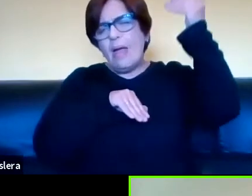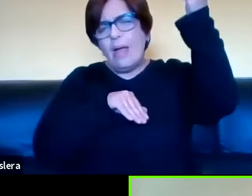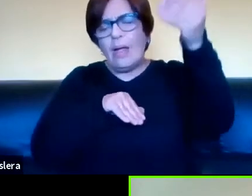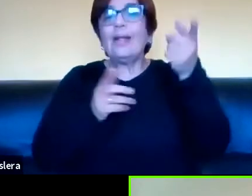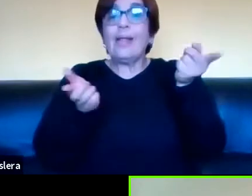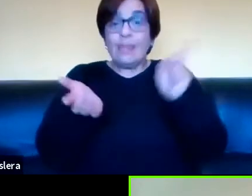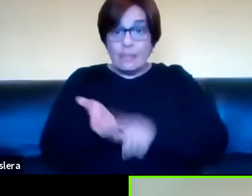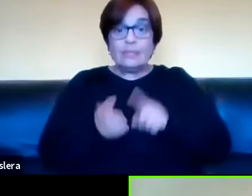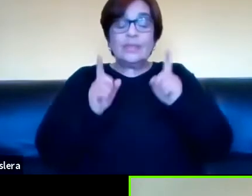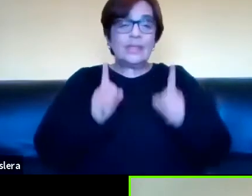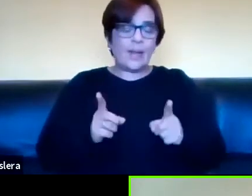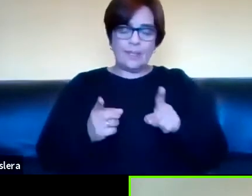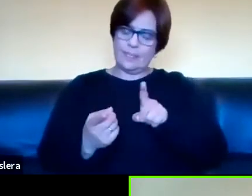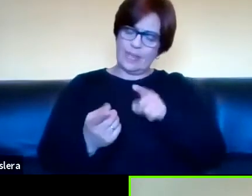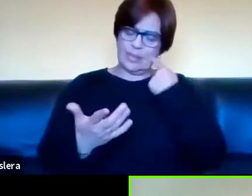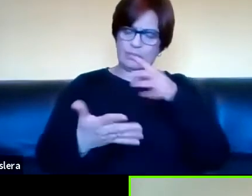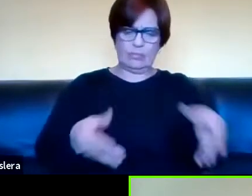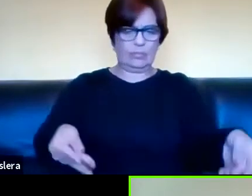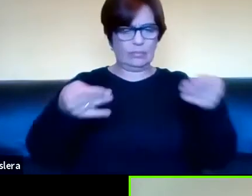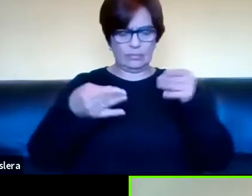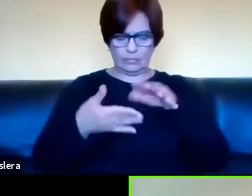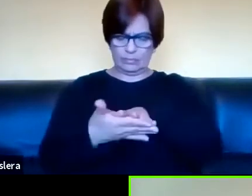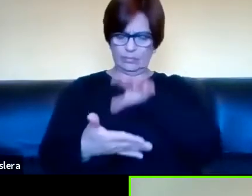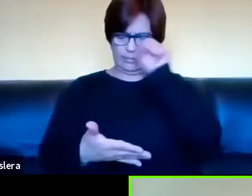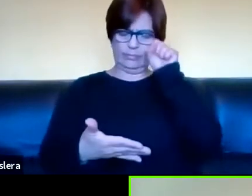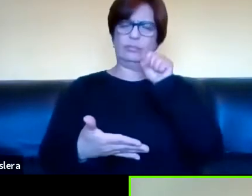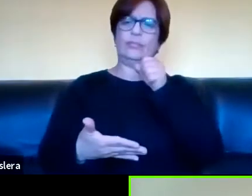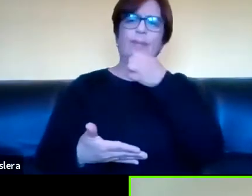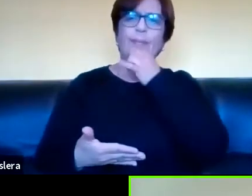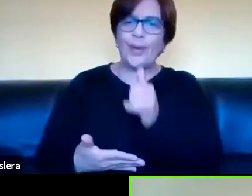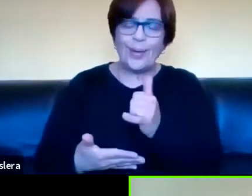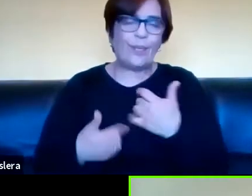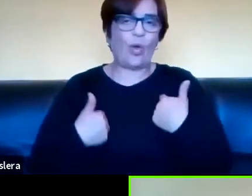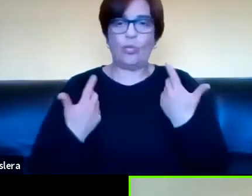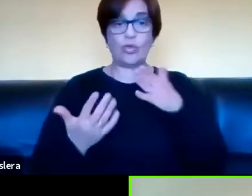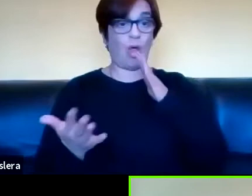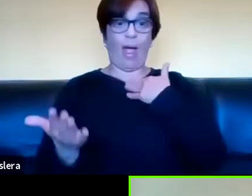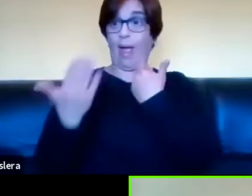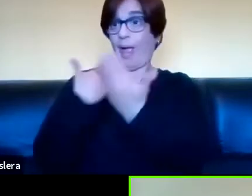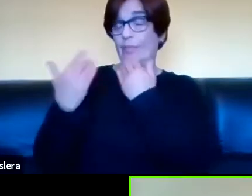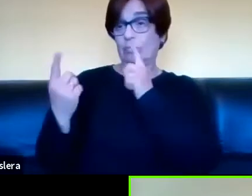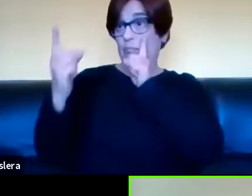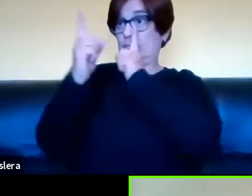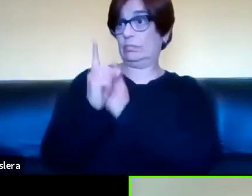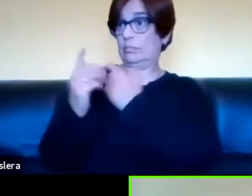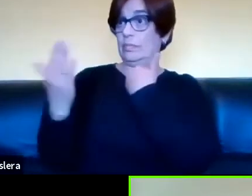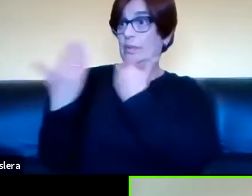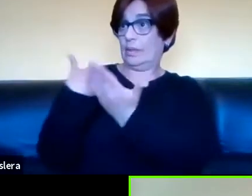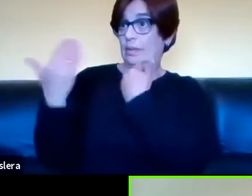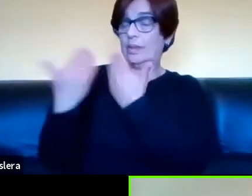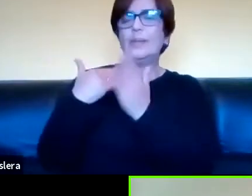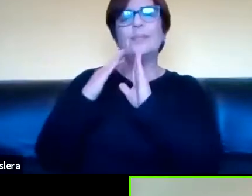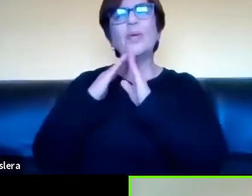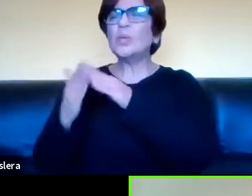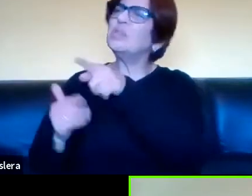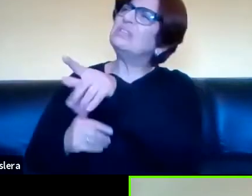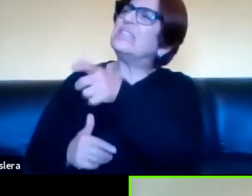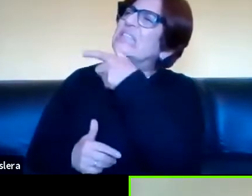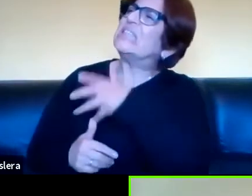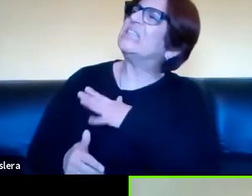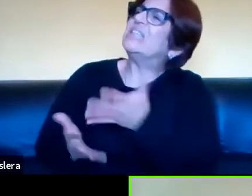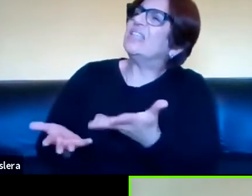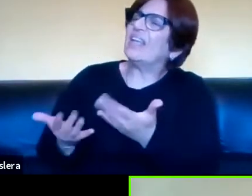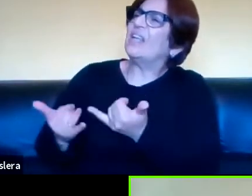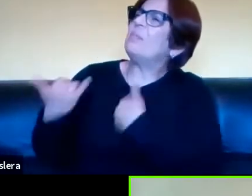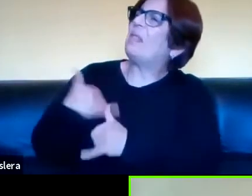su vez se vuelve interpretable. ¿Por qué? Cuando yo estoy hablando con alguien yo le pregunto, ¿y vos qué quisiste decir con esto?